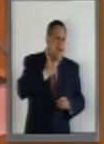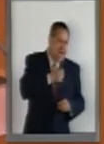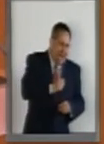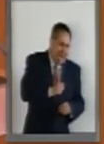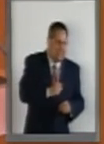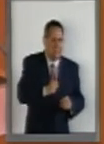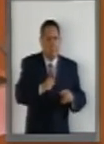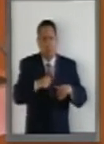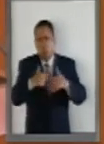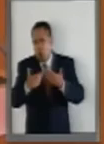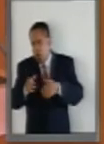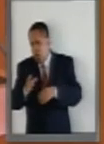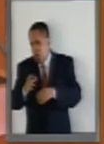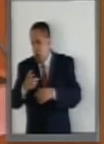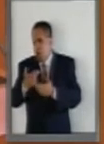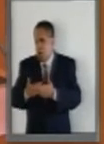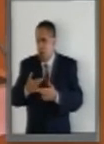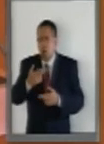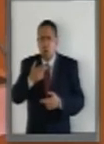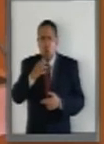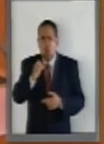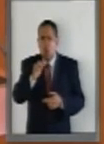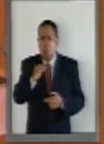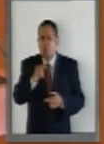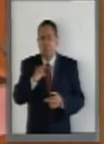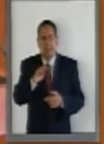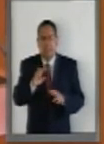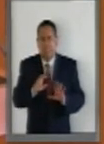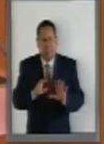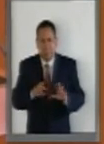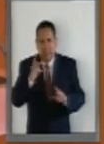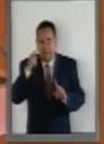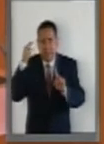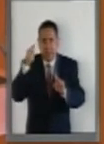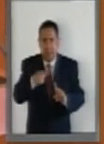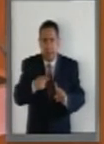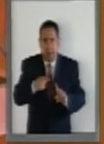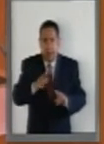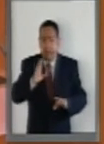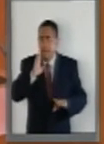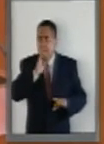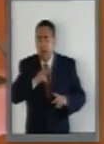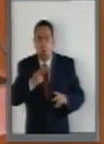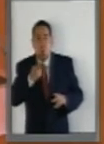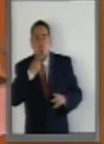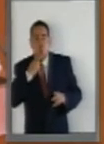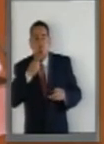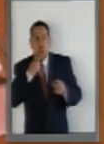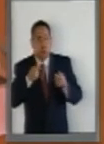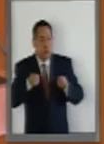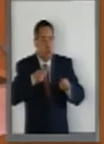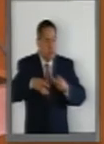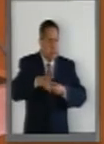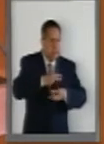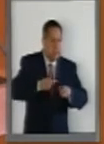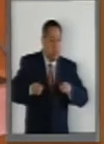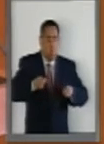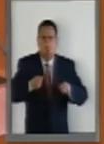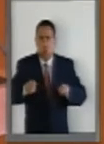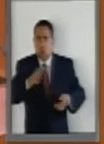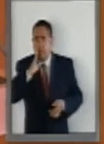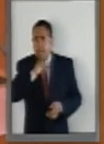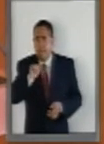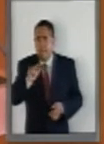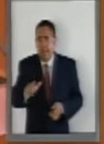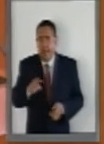o de combustibles. Es un tema de mal manejo de las cosas. Es